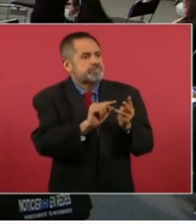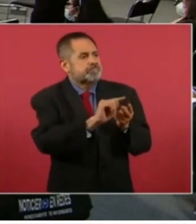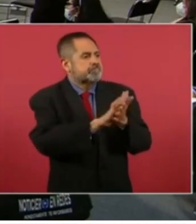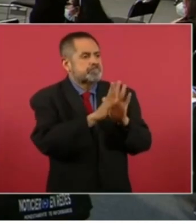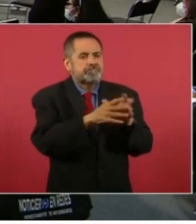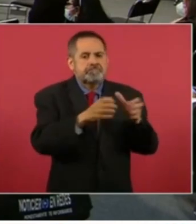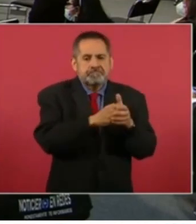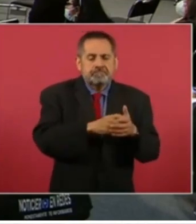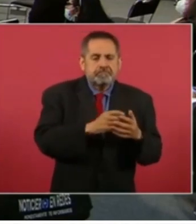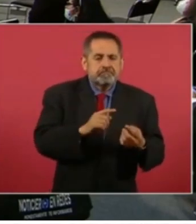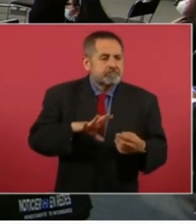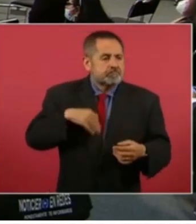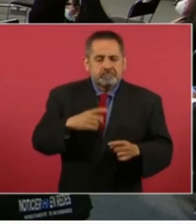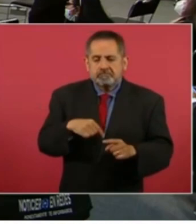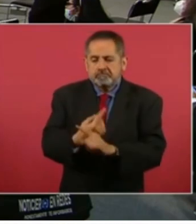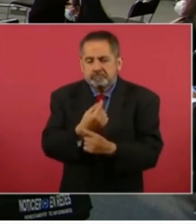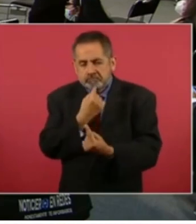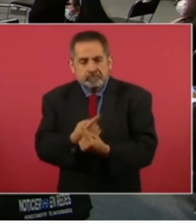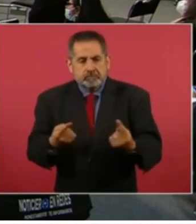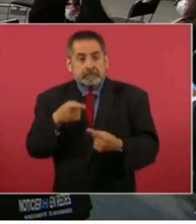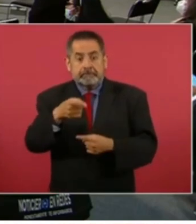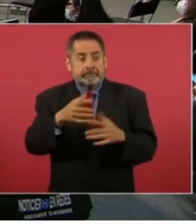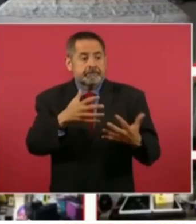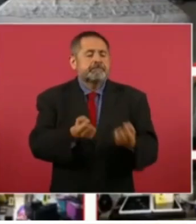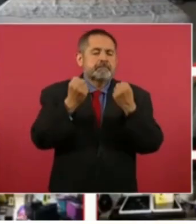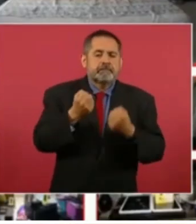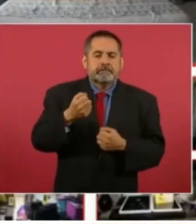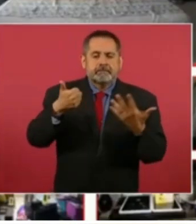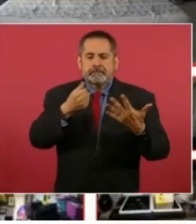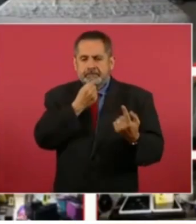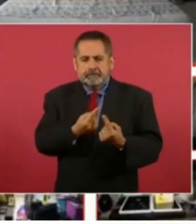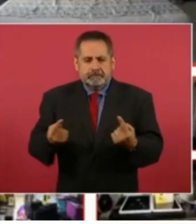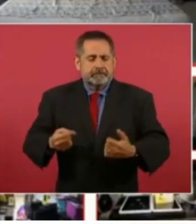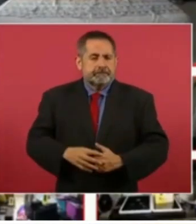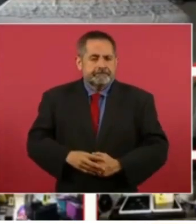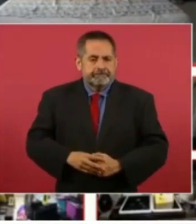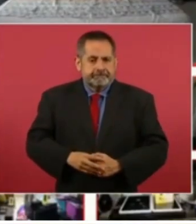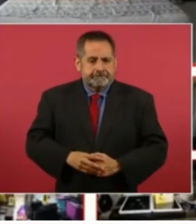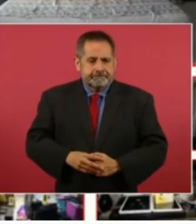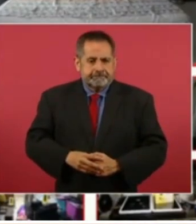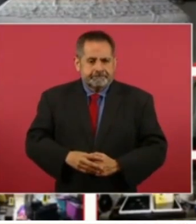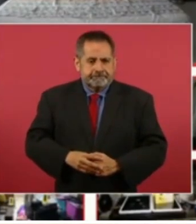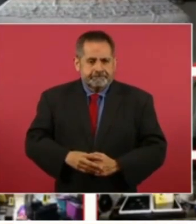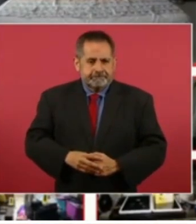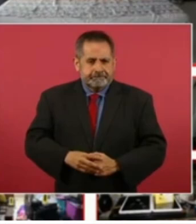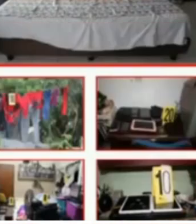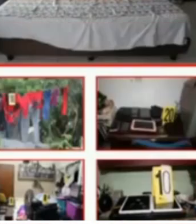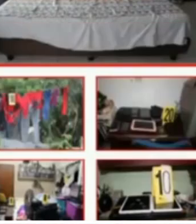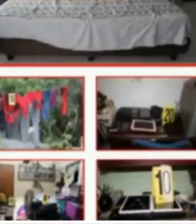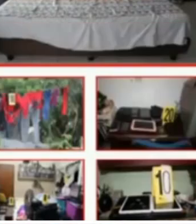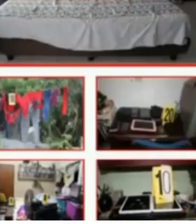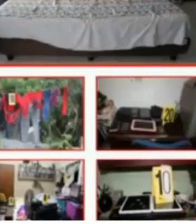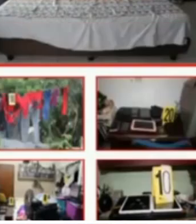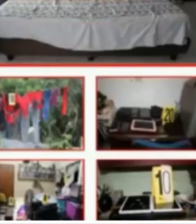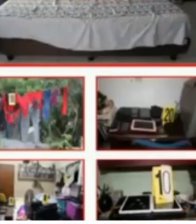explotación sexual infantil se pudo ahí rescatar a seis menores continúa la investigación y se va a ir hasta las